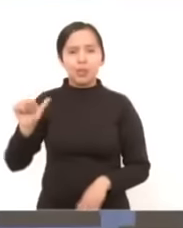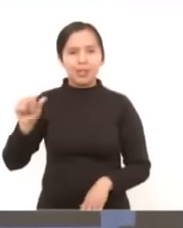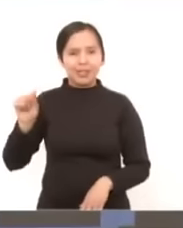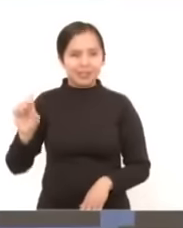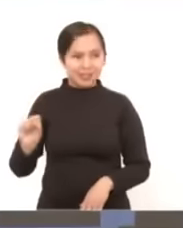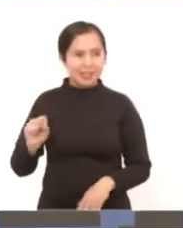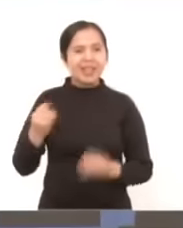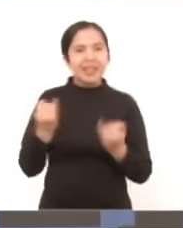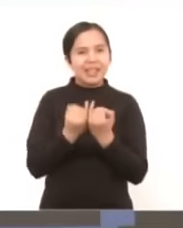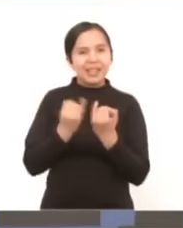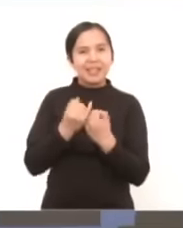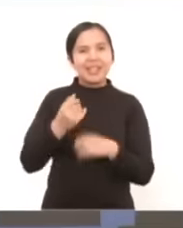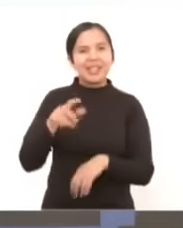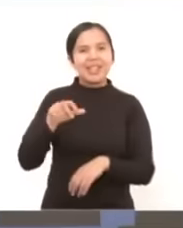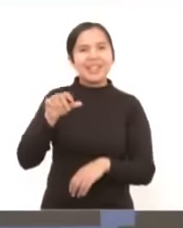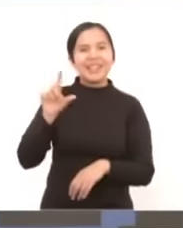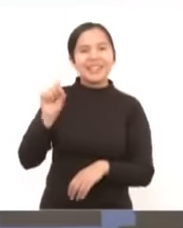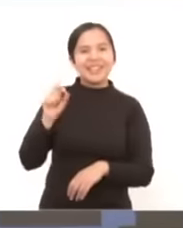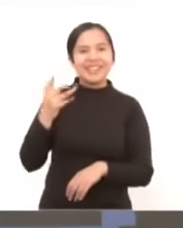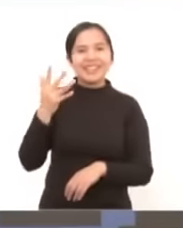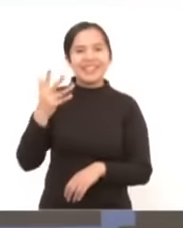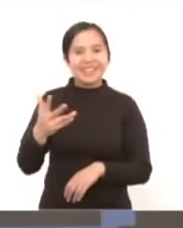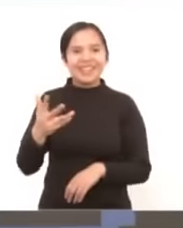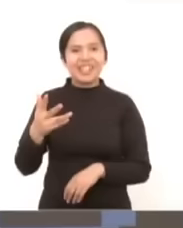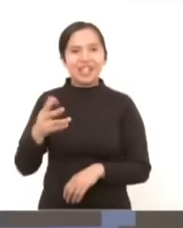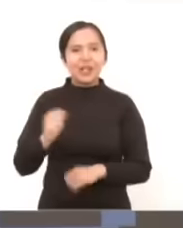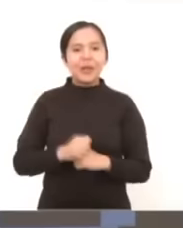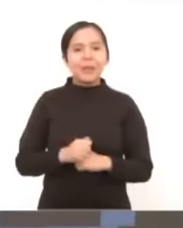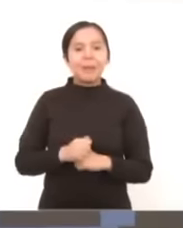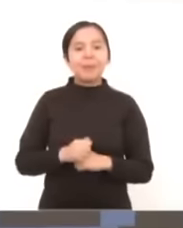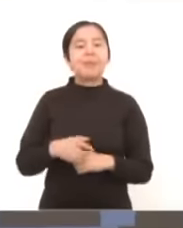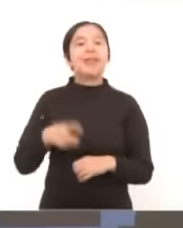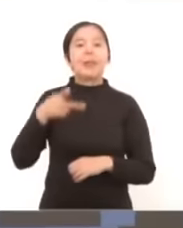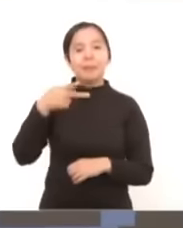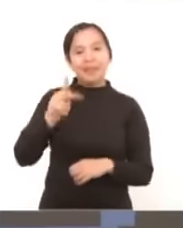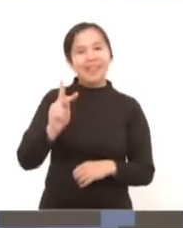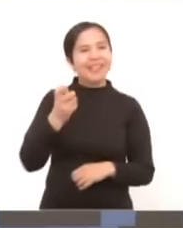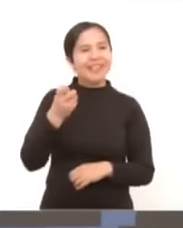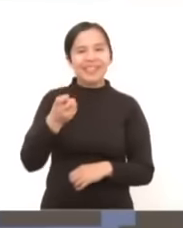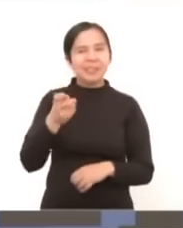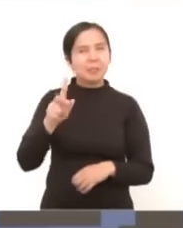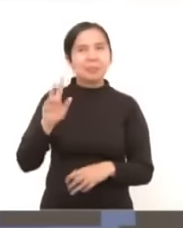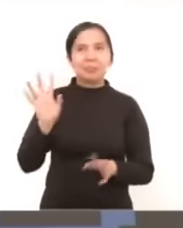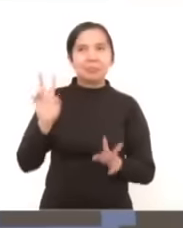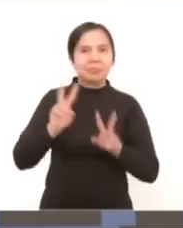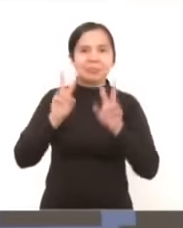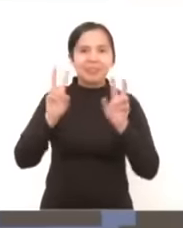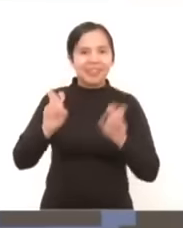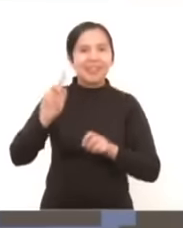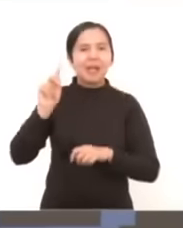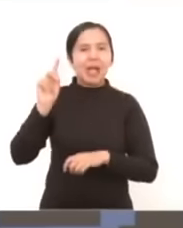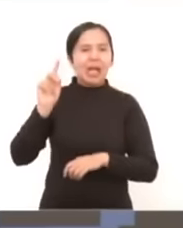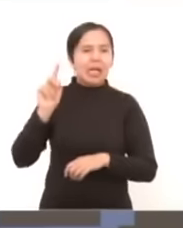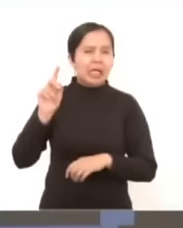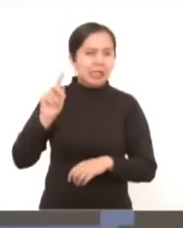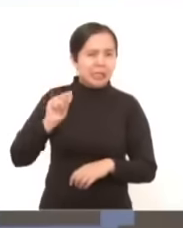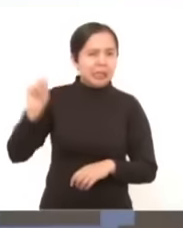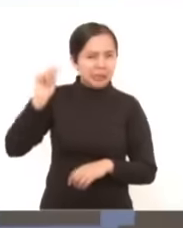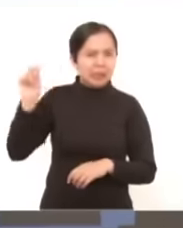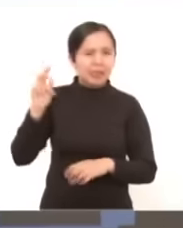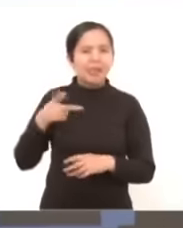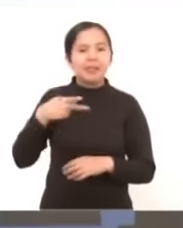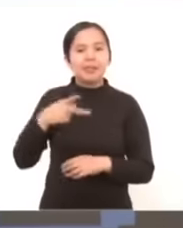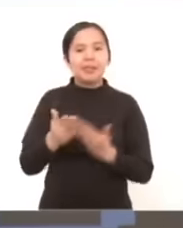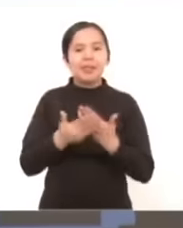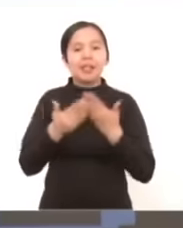25 gigawatts hora anuales pero esto está muy técnico lo voy a traducir con esto